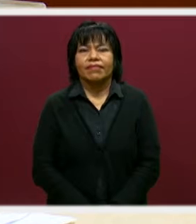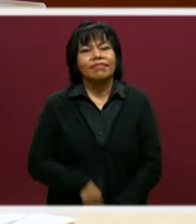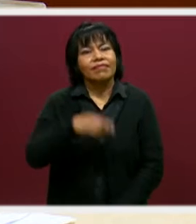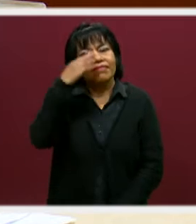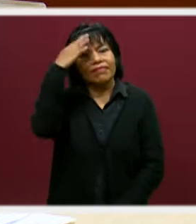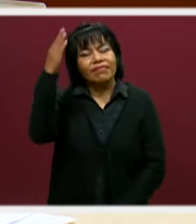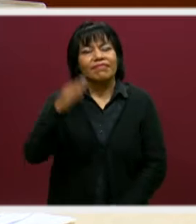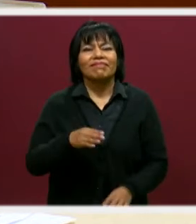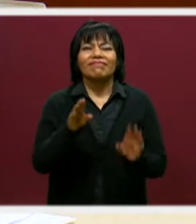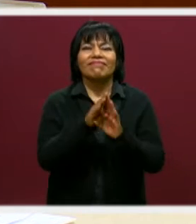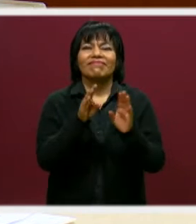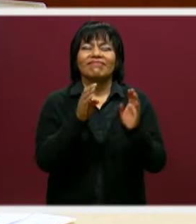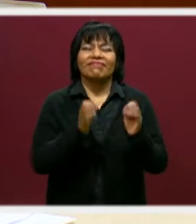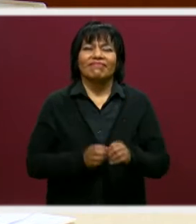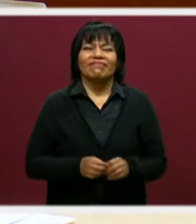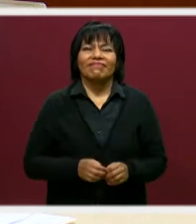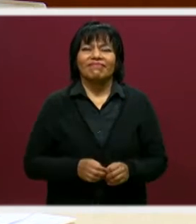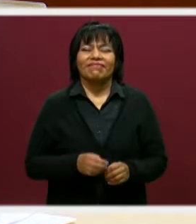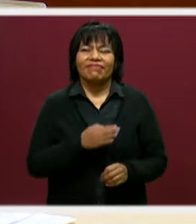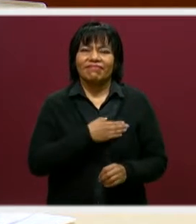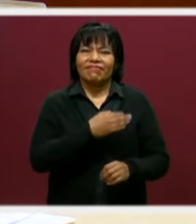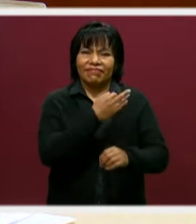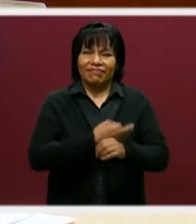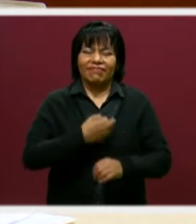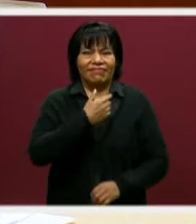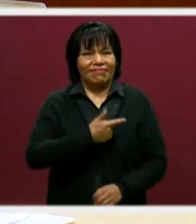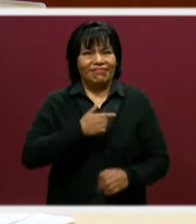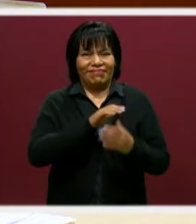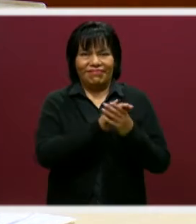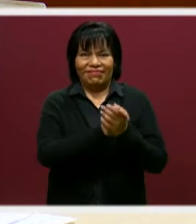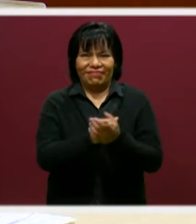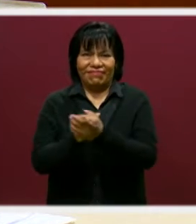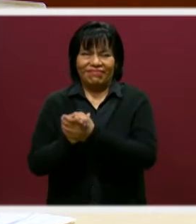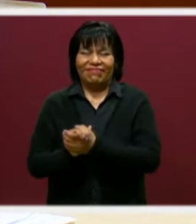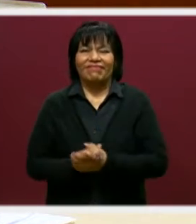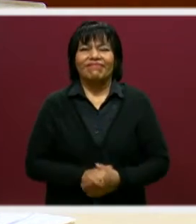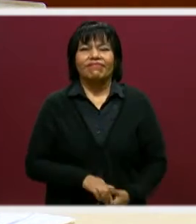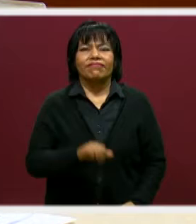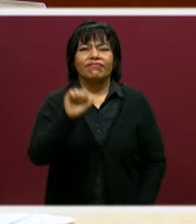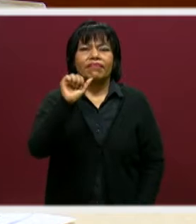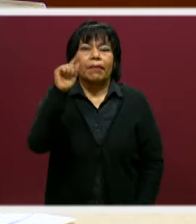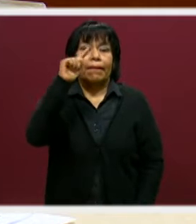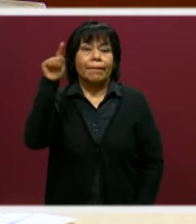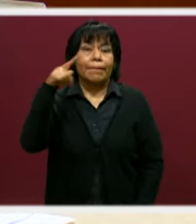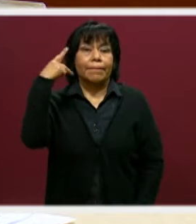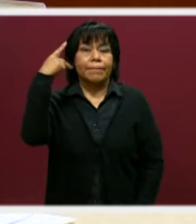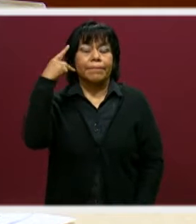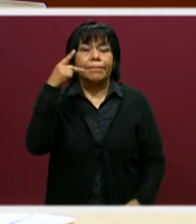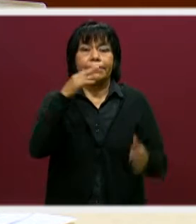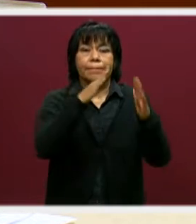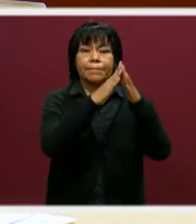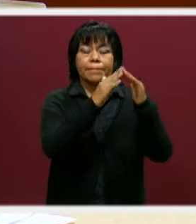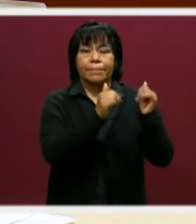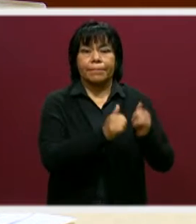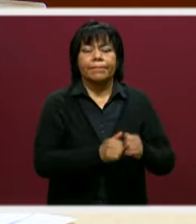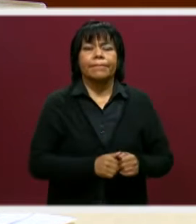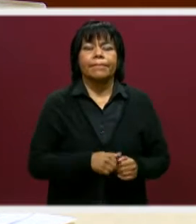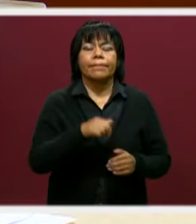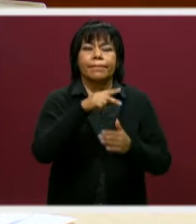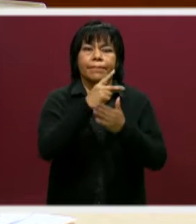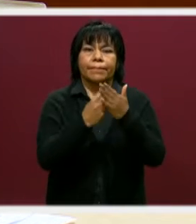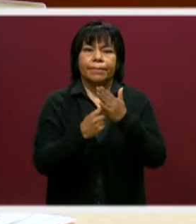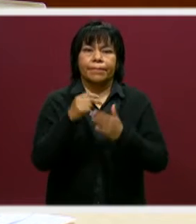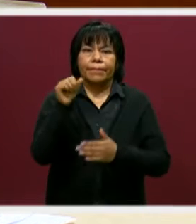Hola, ¿qué tal? ¿Cómo están? Muy buena tarde, qué gusto nos da saludarles en este espacio De la A a Z, Puebla en Casa, un programa de la